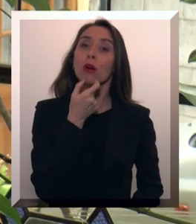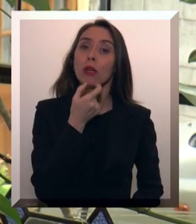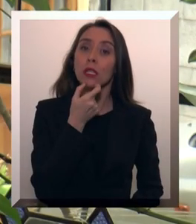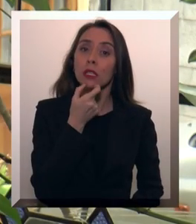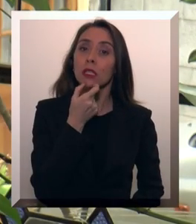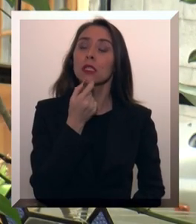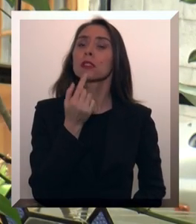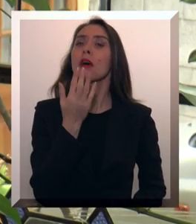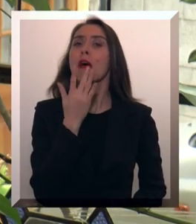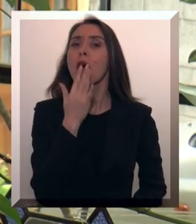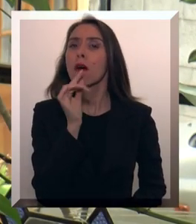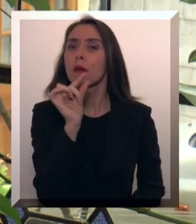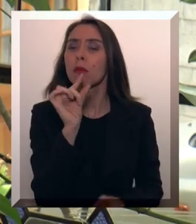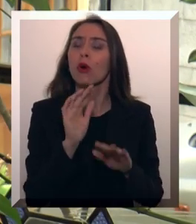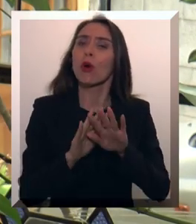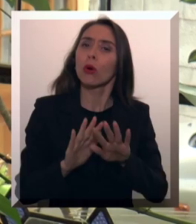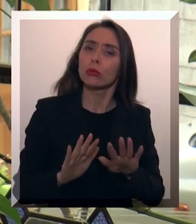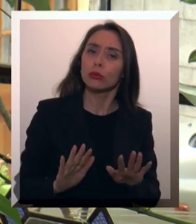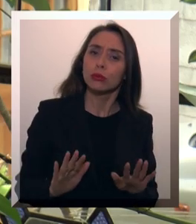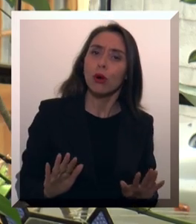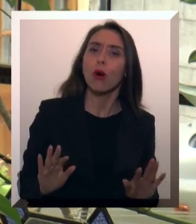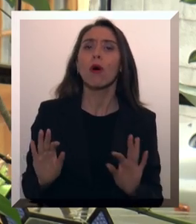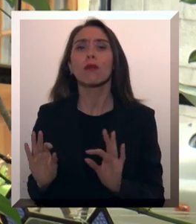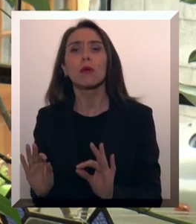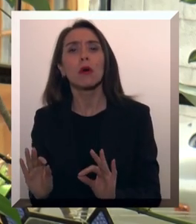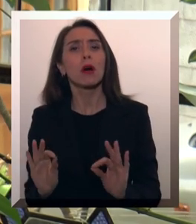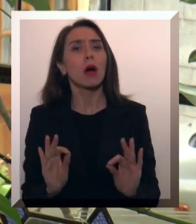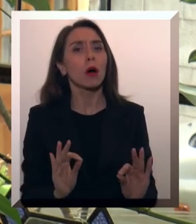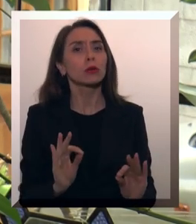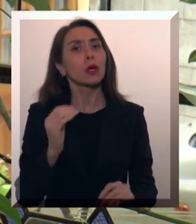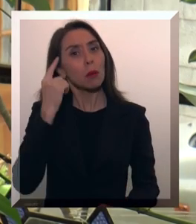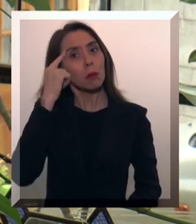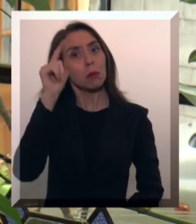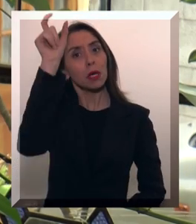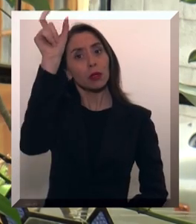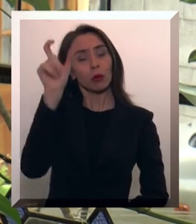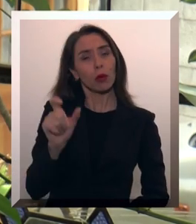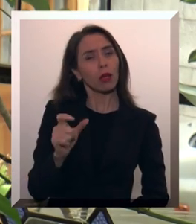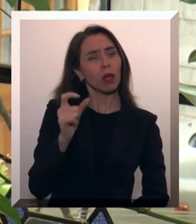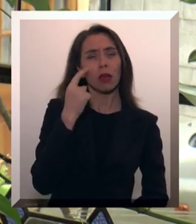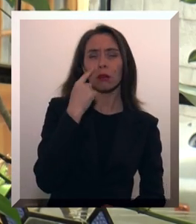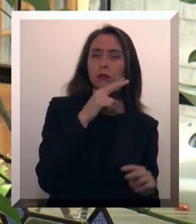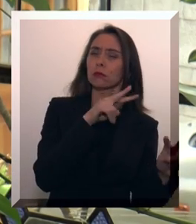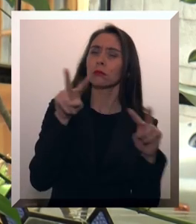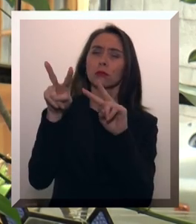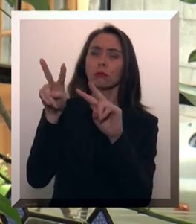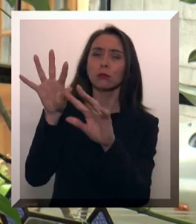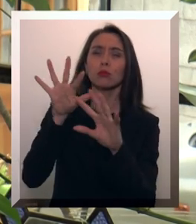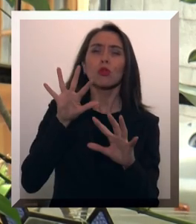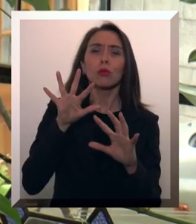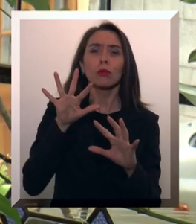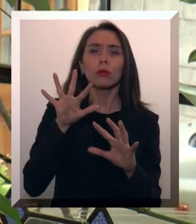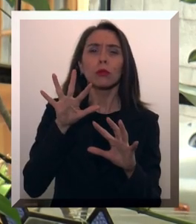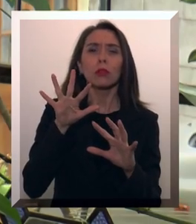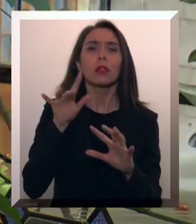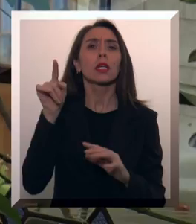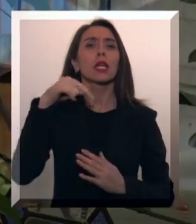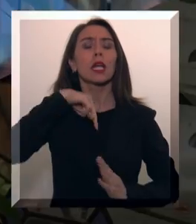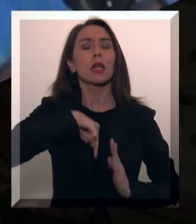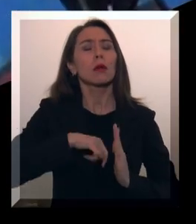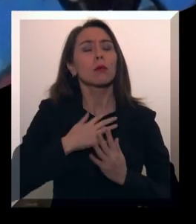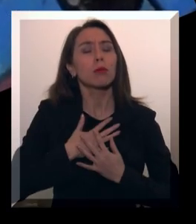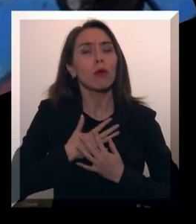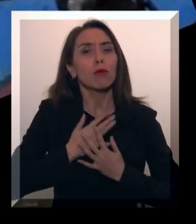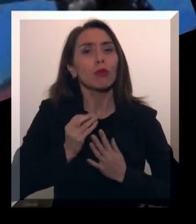austero, de muy pocas palabras, sobrio, pero tenía una nota que a mí siempre me llamó la atención, era